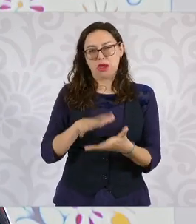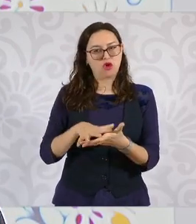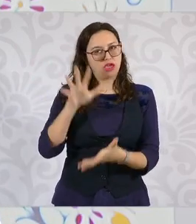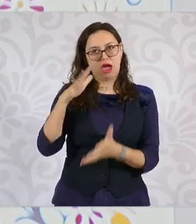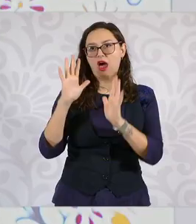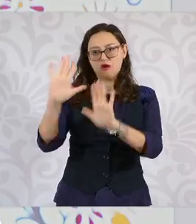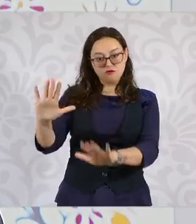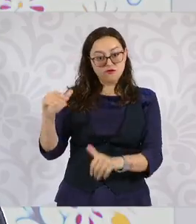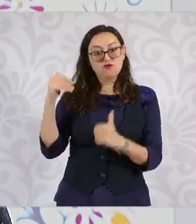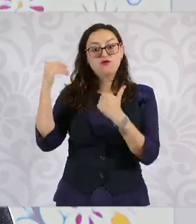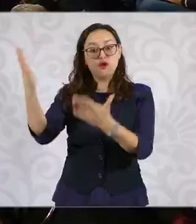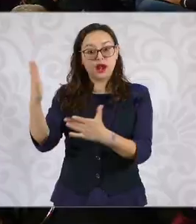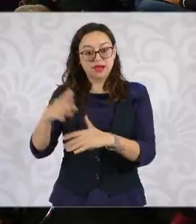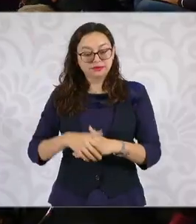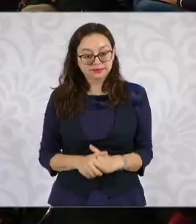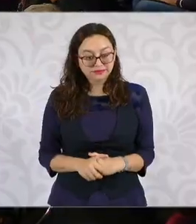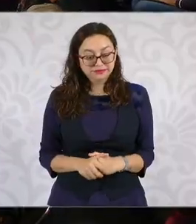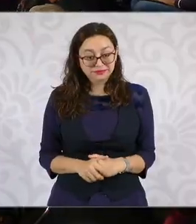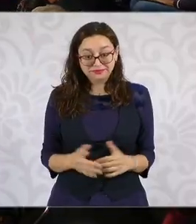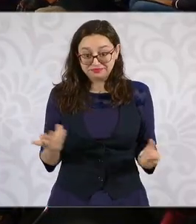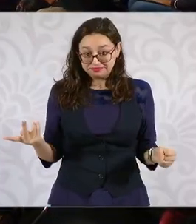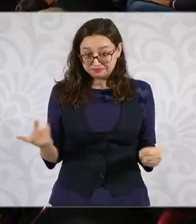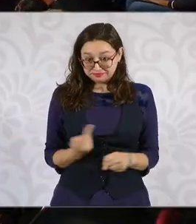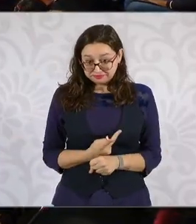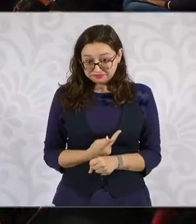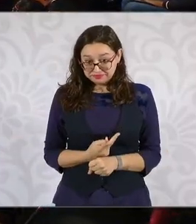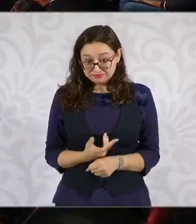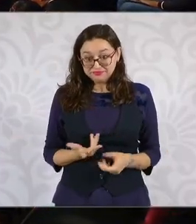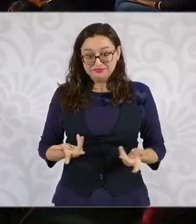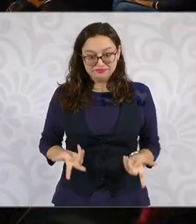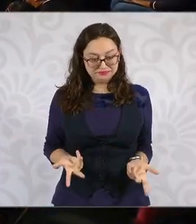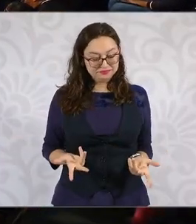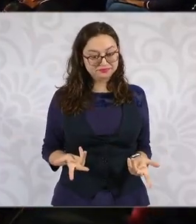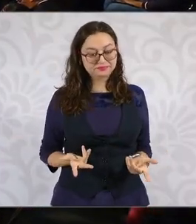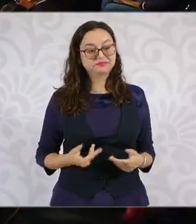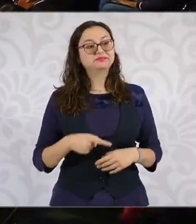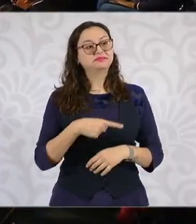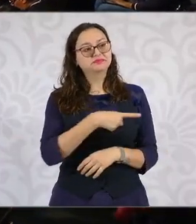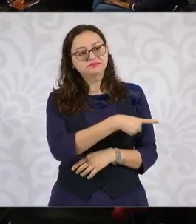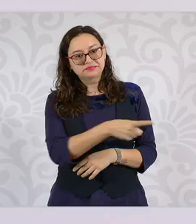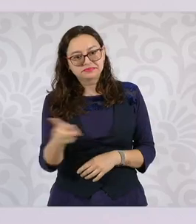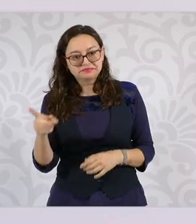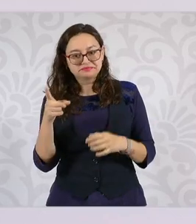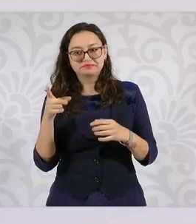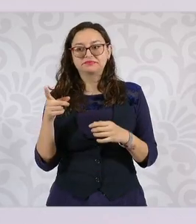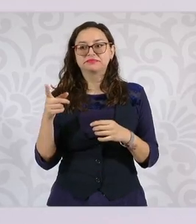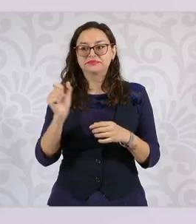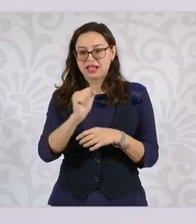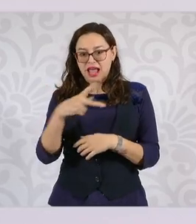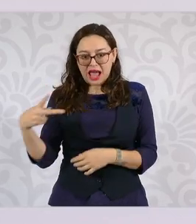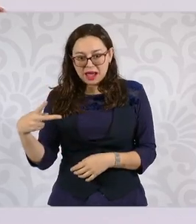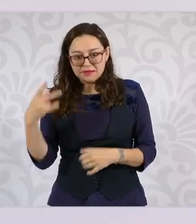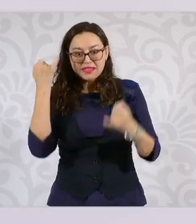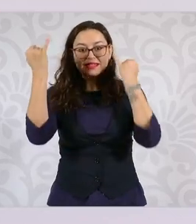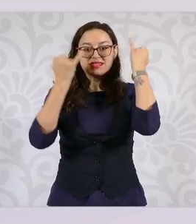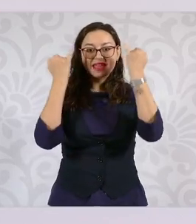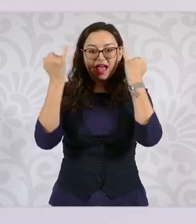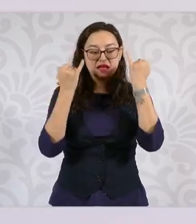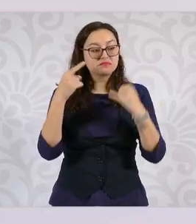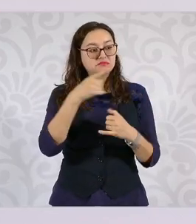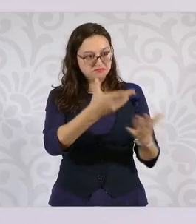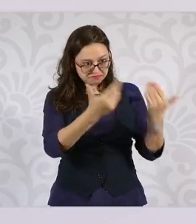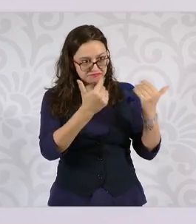repartidores que no tienen nada que ver con la Ley Federal del Trabajo. En una manera de